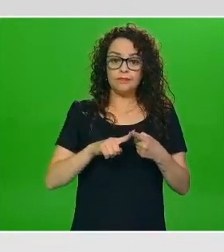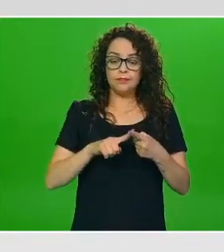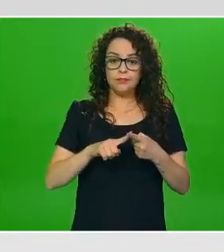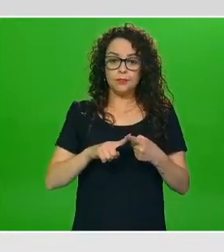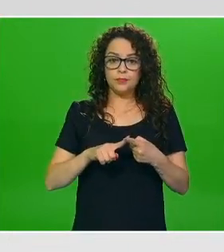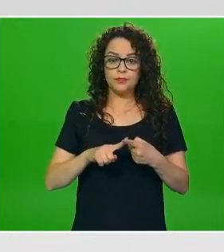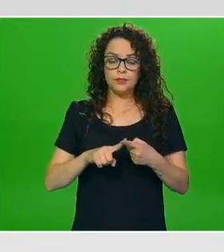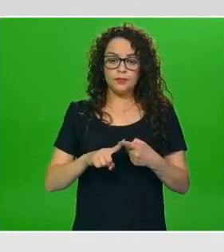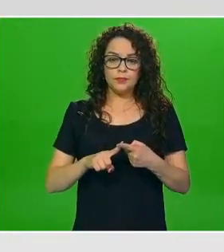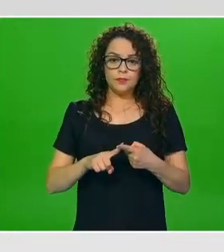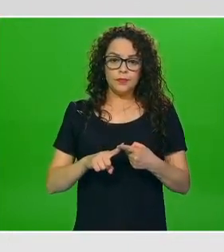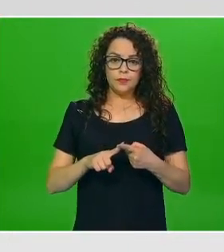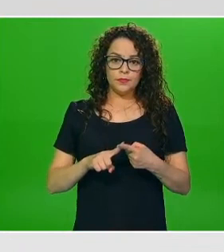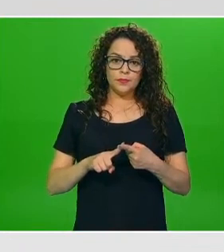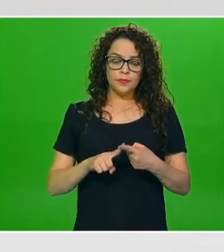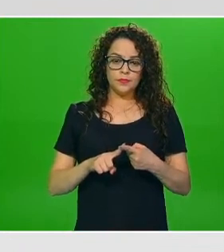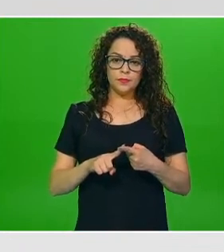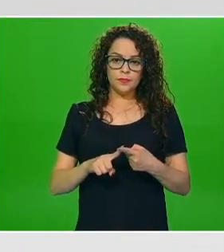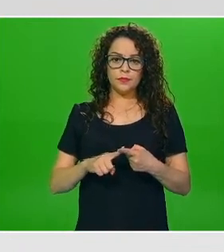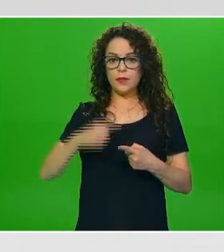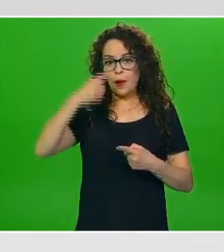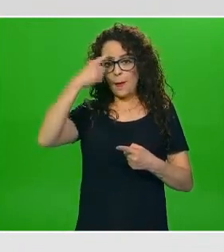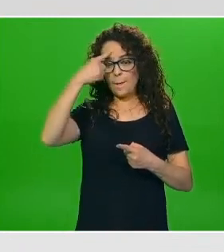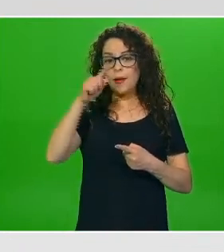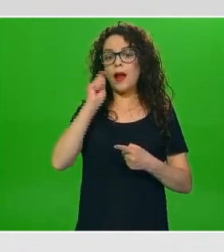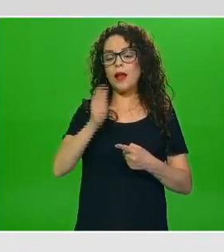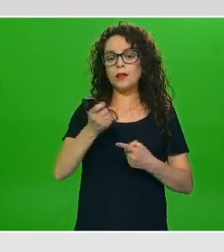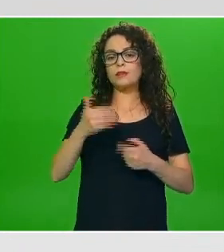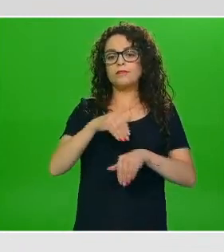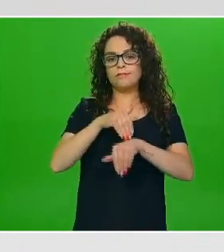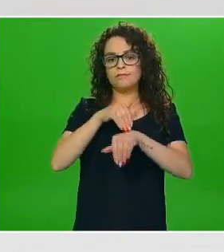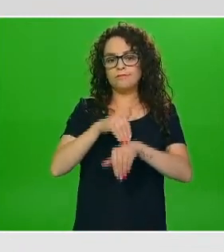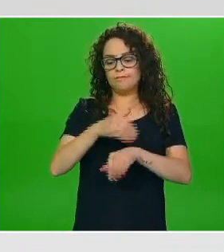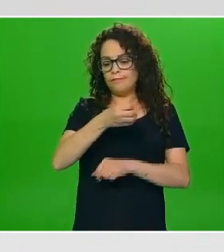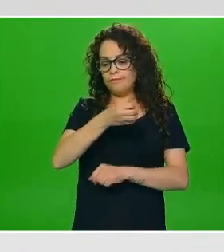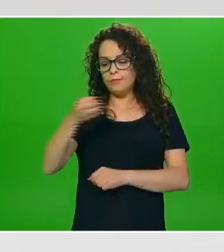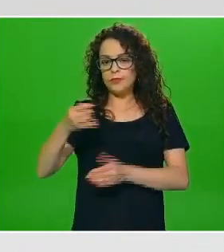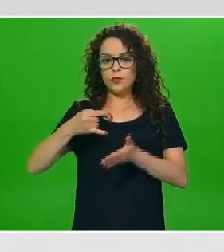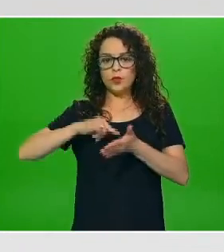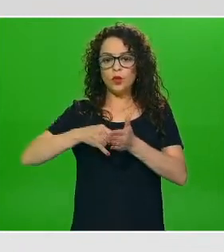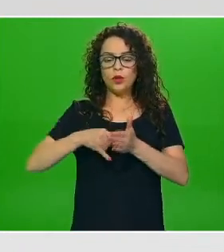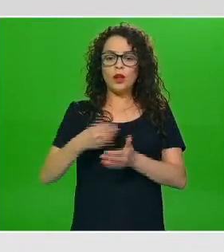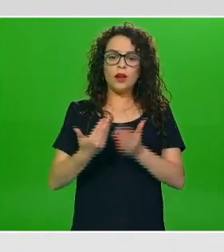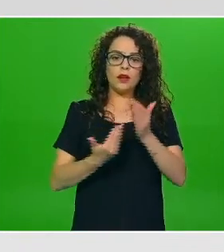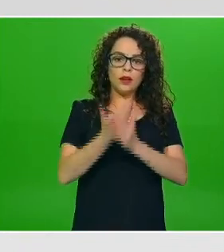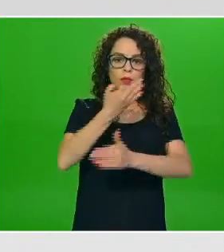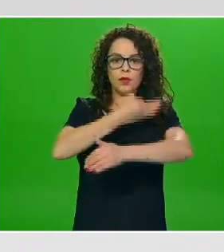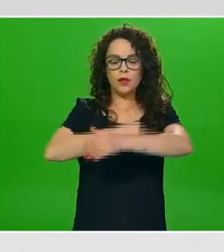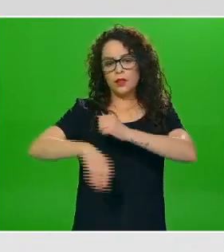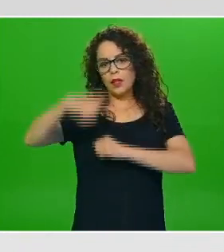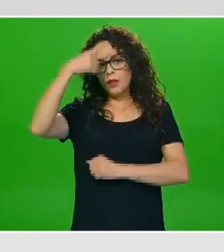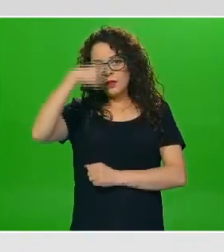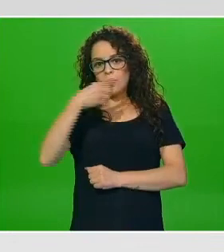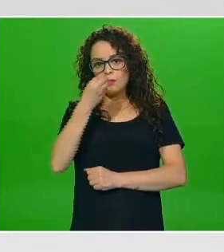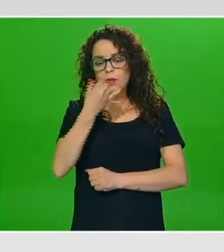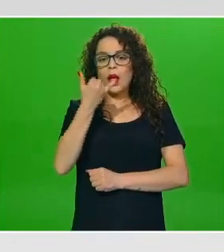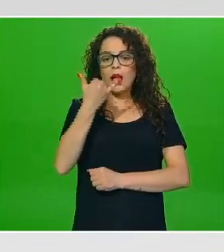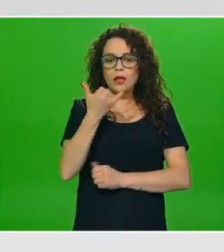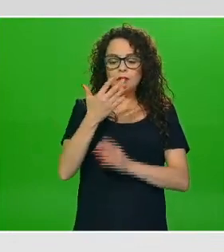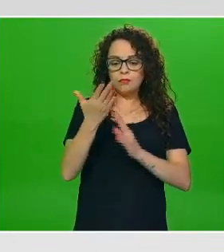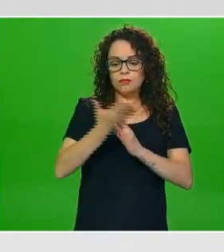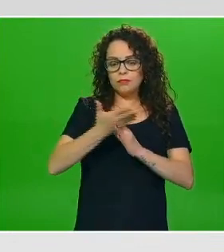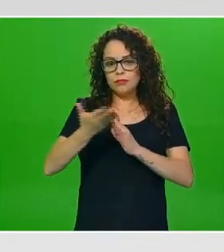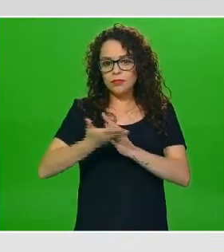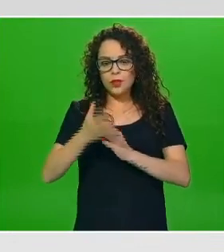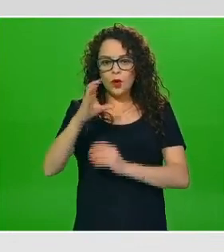la aplicación de estos horarios de las comidas de las colaciones dos los pequeños que